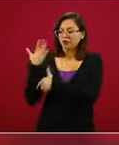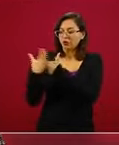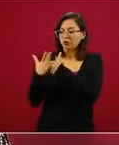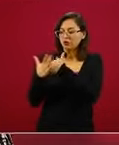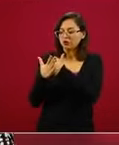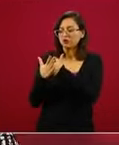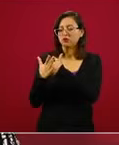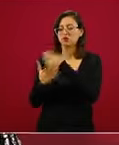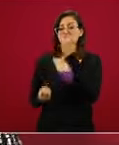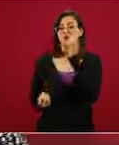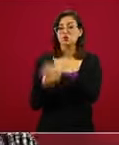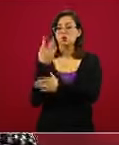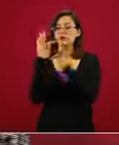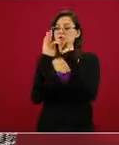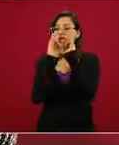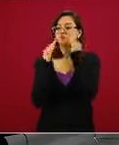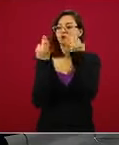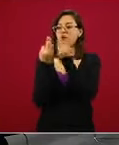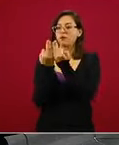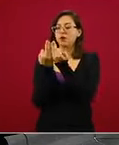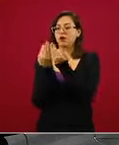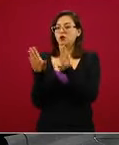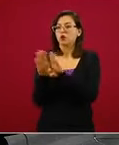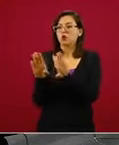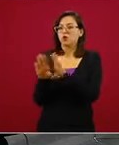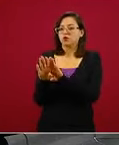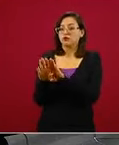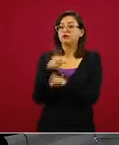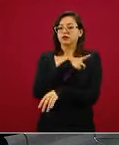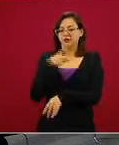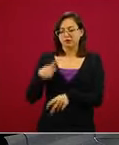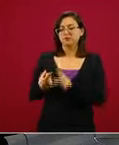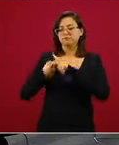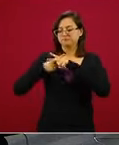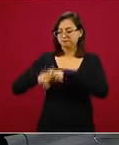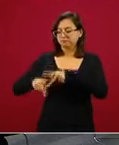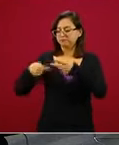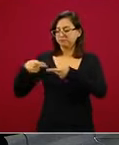normalidad. Adelante, por favor.